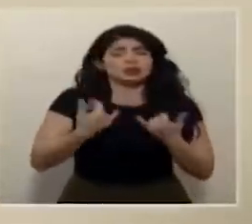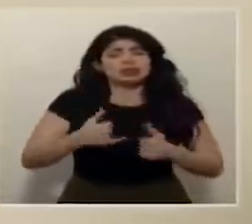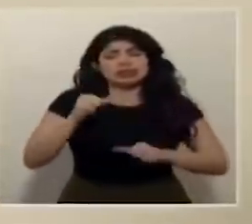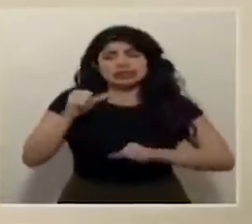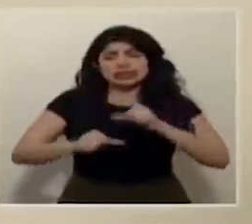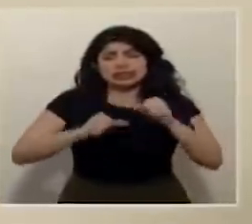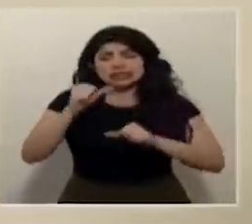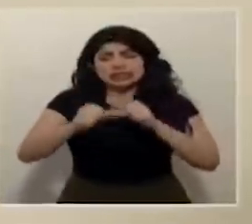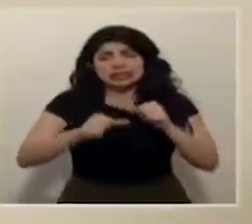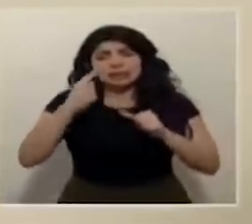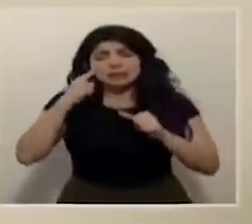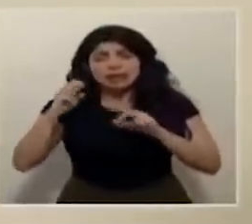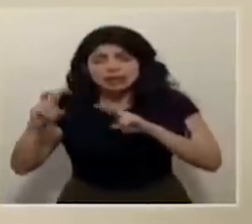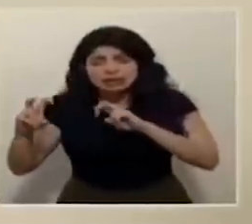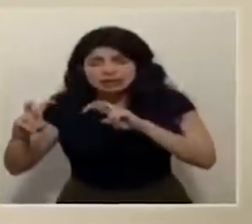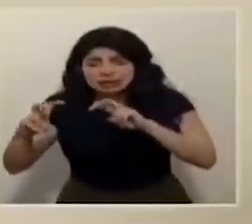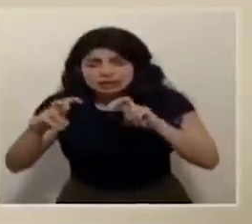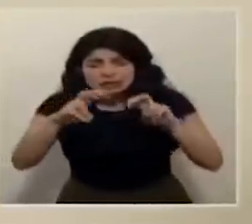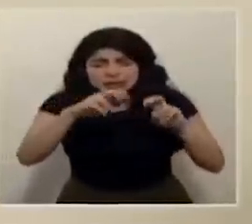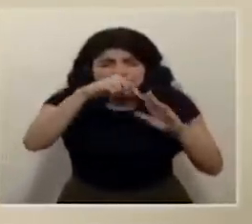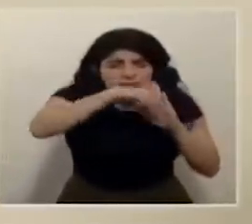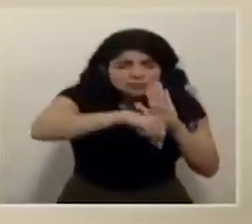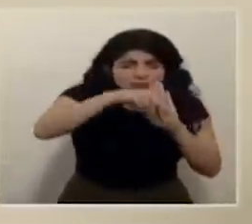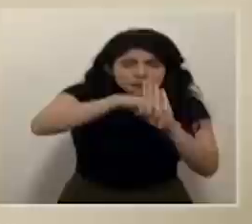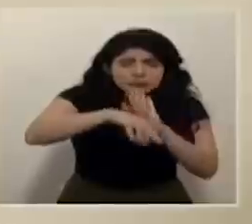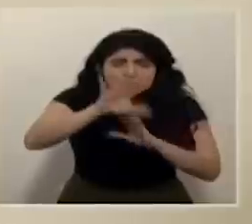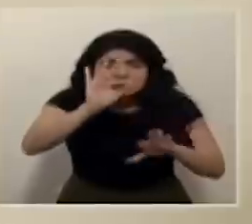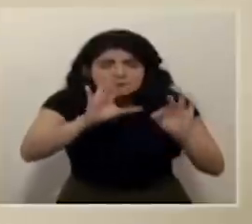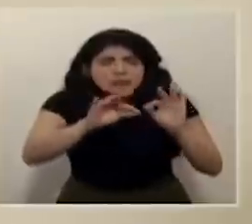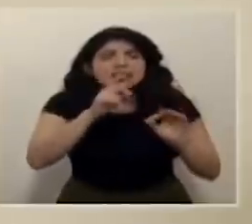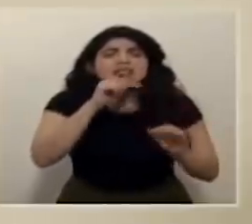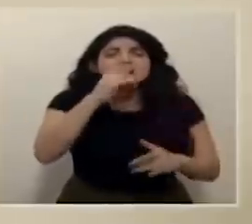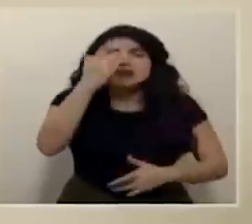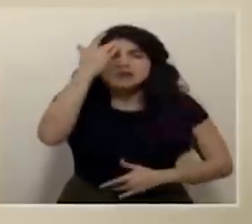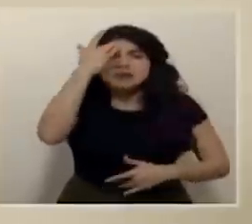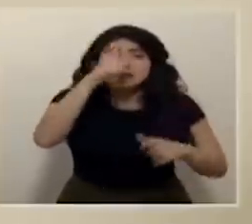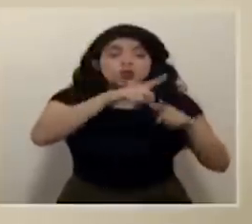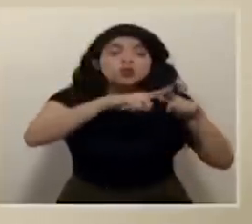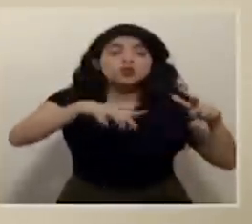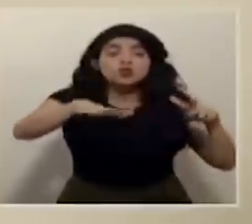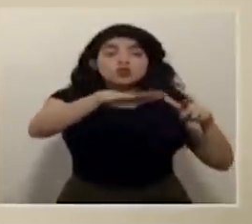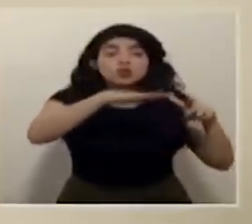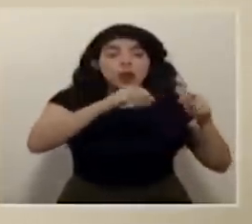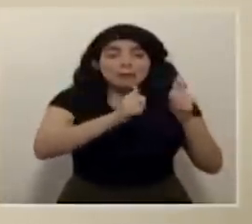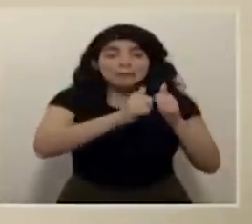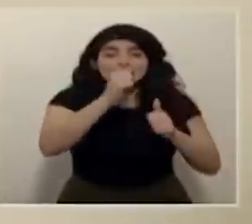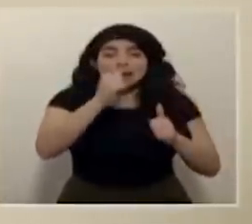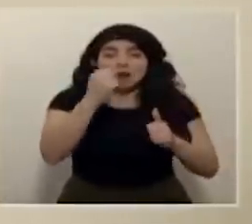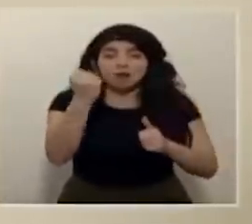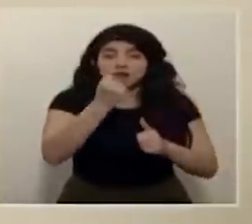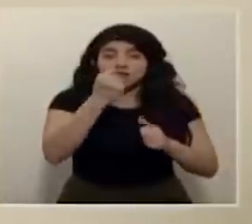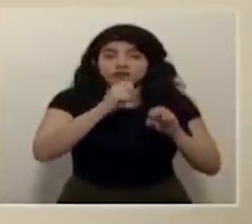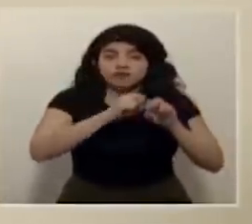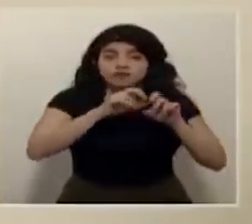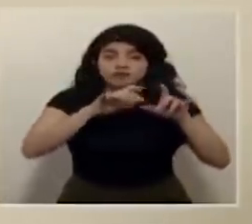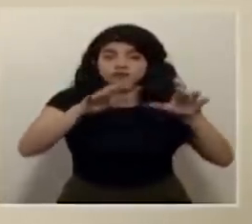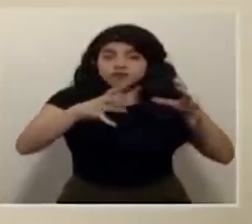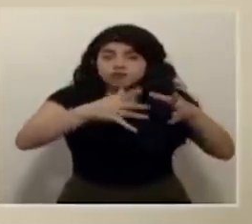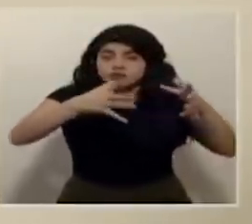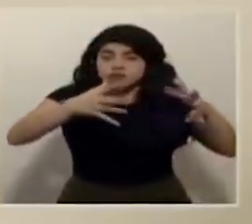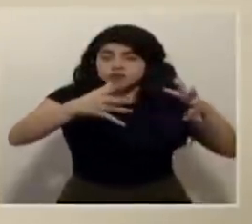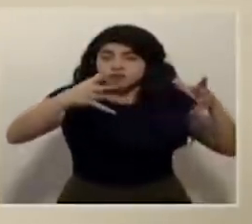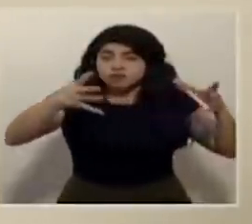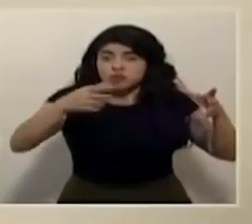para recuperar la oportunidad y la trazabilidad de los casos en las zonas en donde más hemos tenido problemas por la cantidad tan